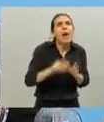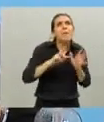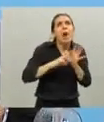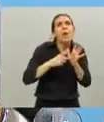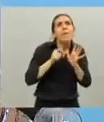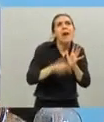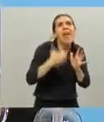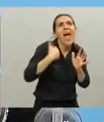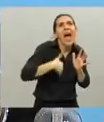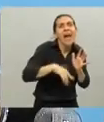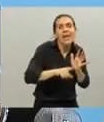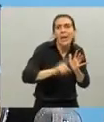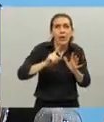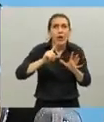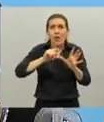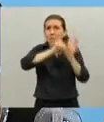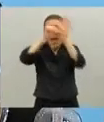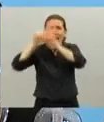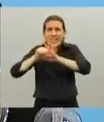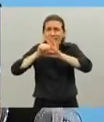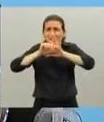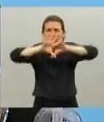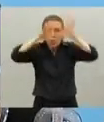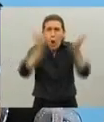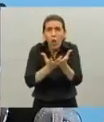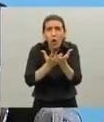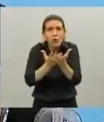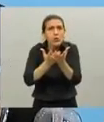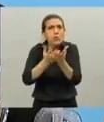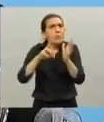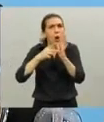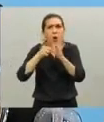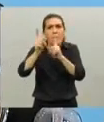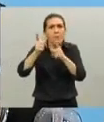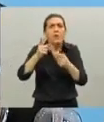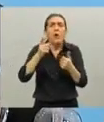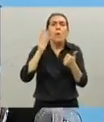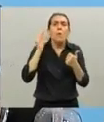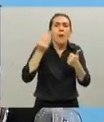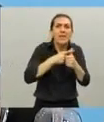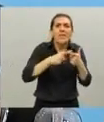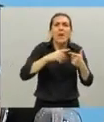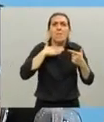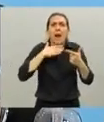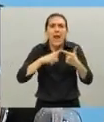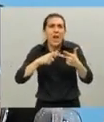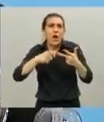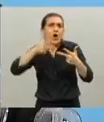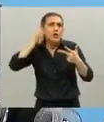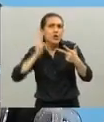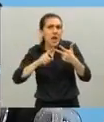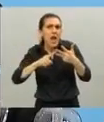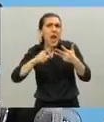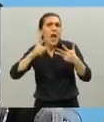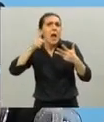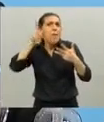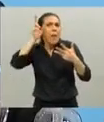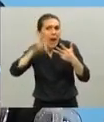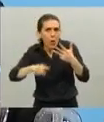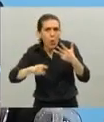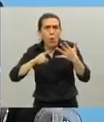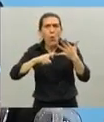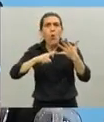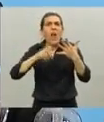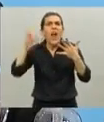problema que afectó a todo el mundo hoy en día México está padeciendo mucho Brasil padece mucho Chile padece mucho Perú padece